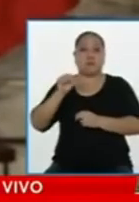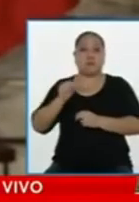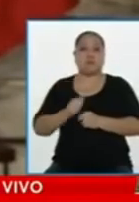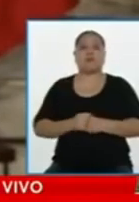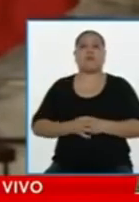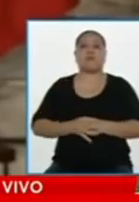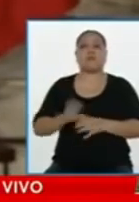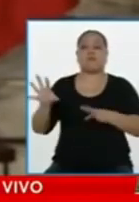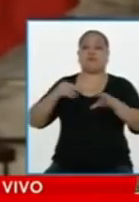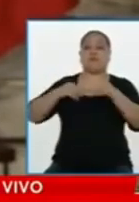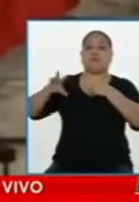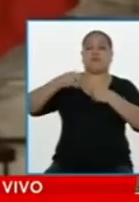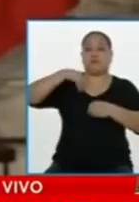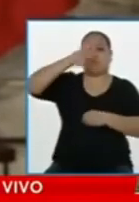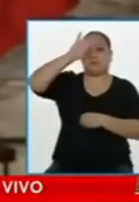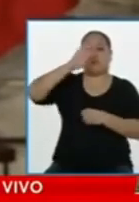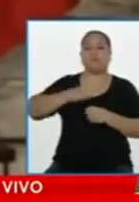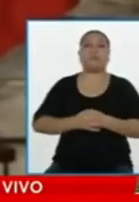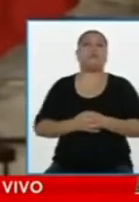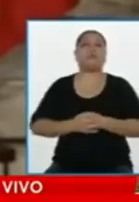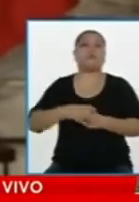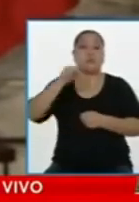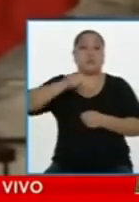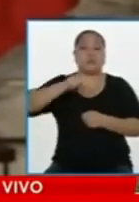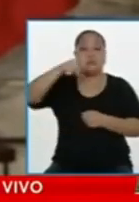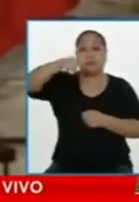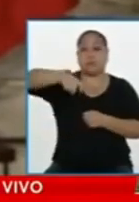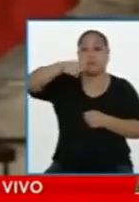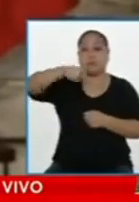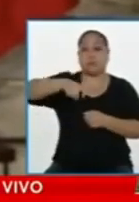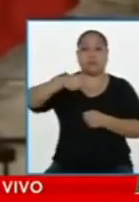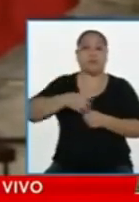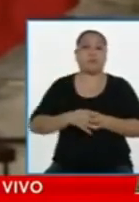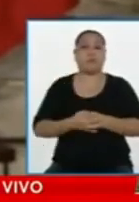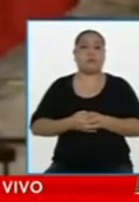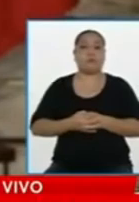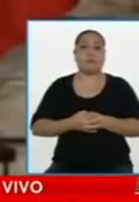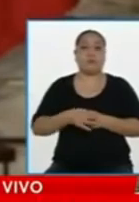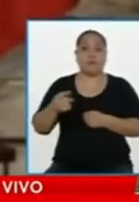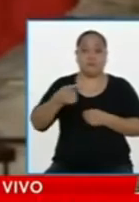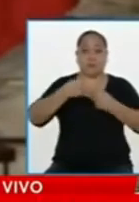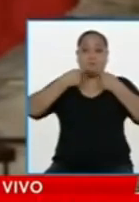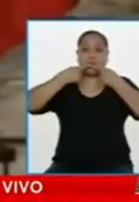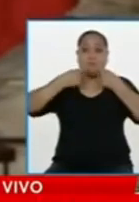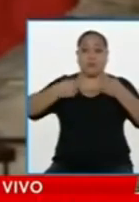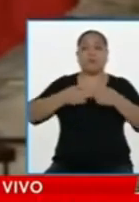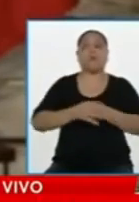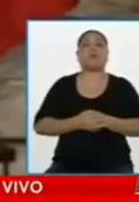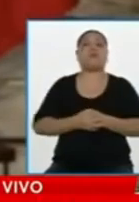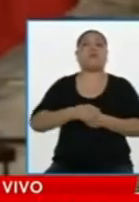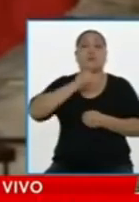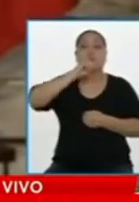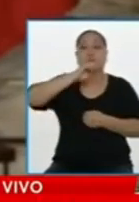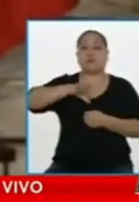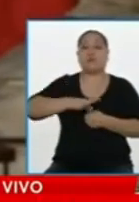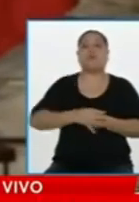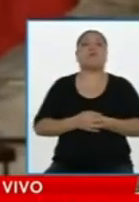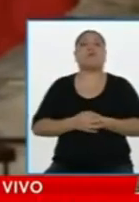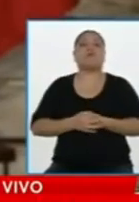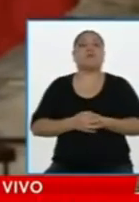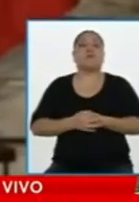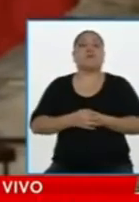Es increíble. Hace el cuadro, hace su exposición, dice que se han agregado nuevas metodologías,